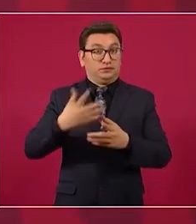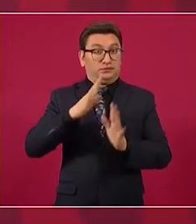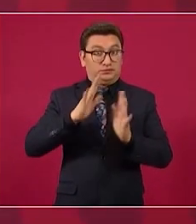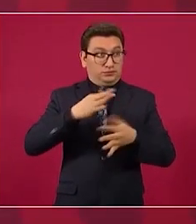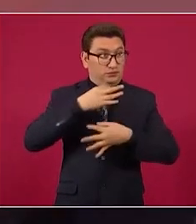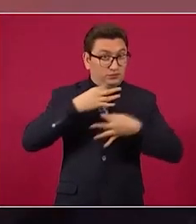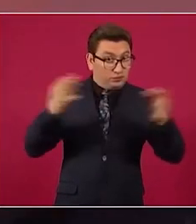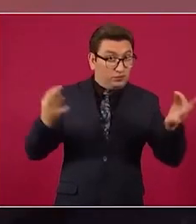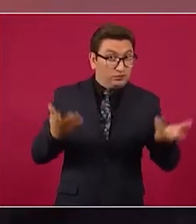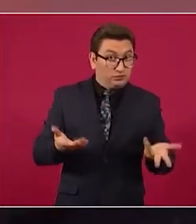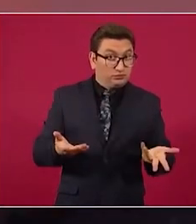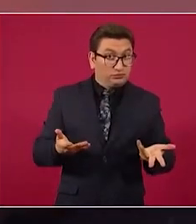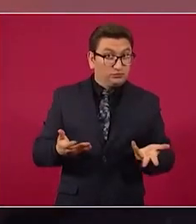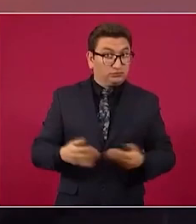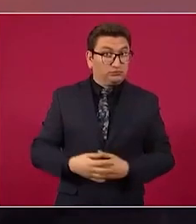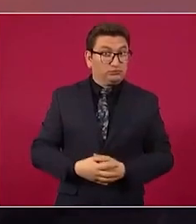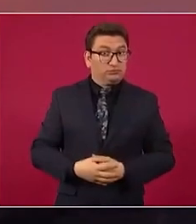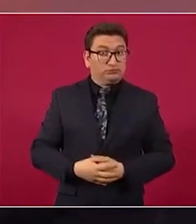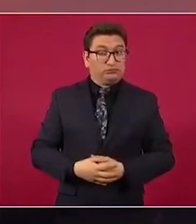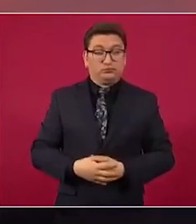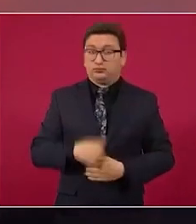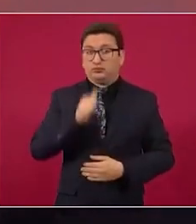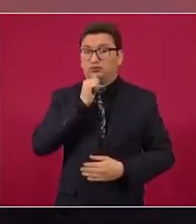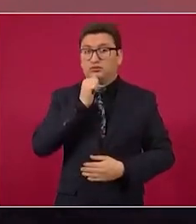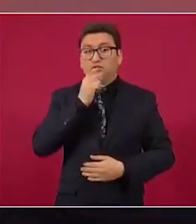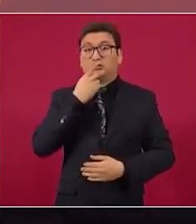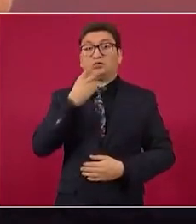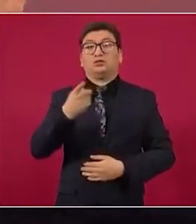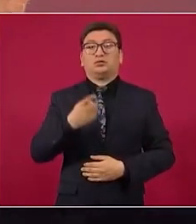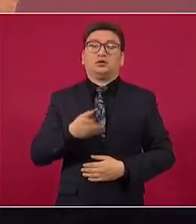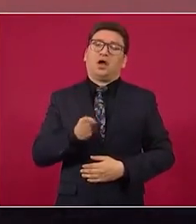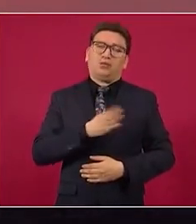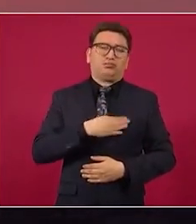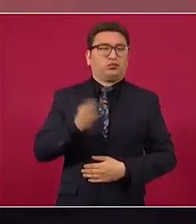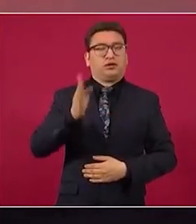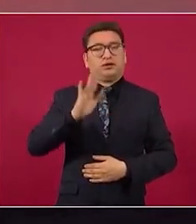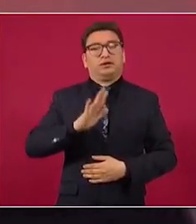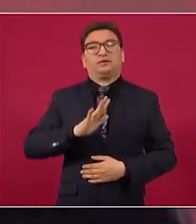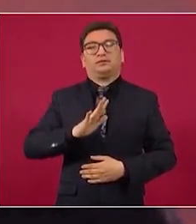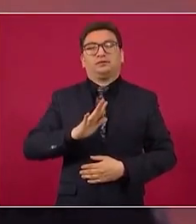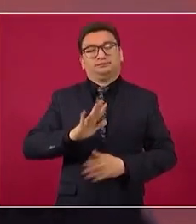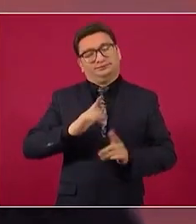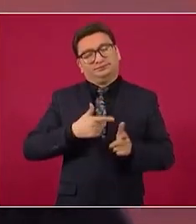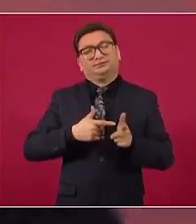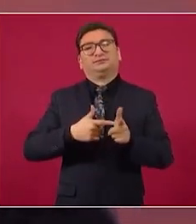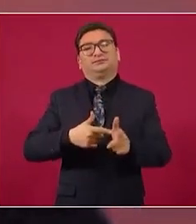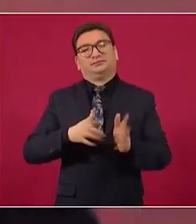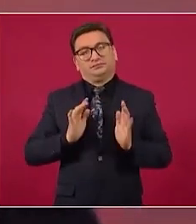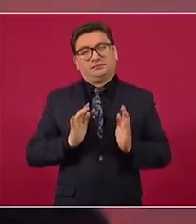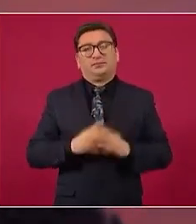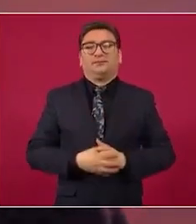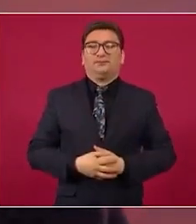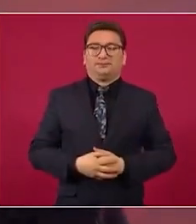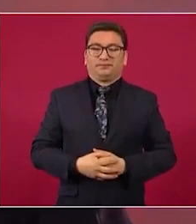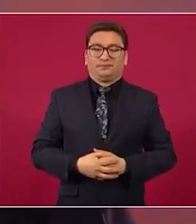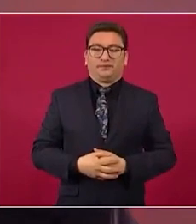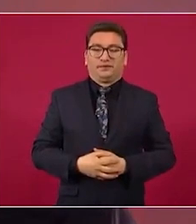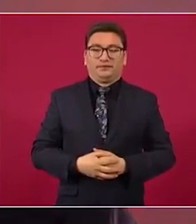no ha dicho nada bueno vamos a seguir esperando cierro el paréntesis entonces